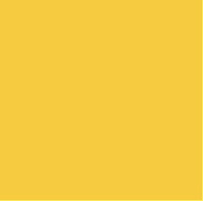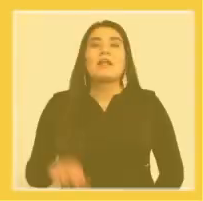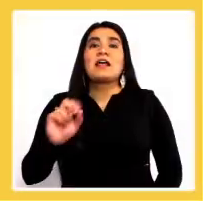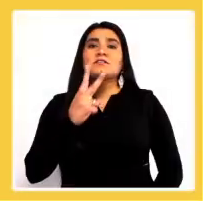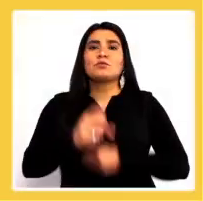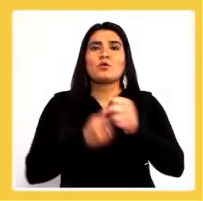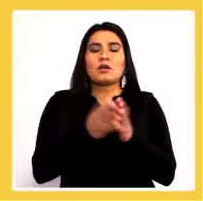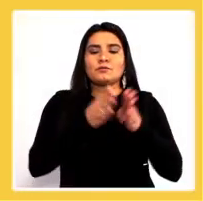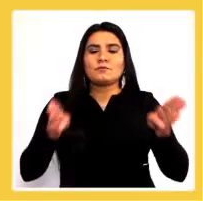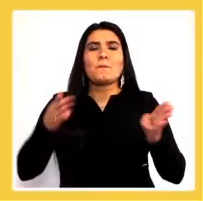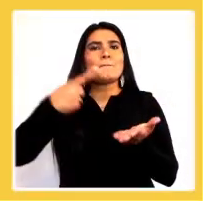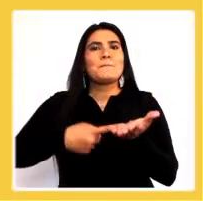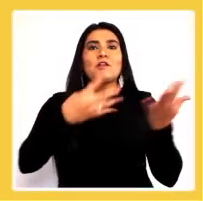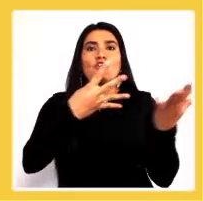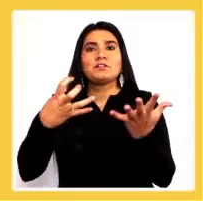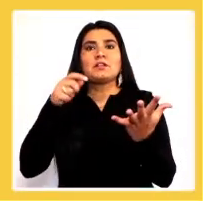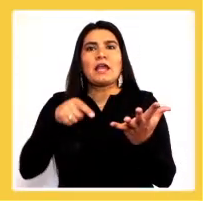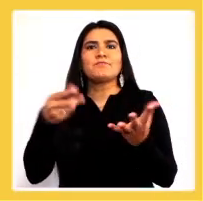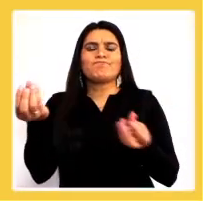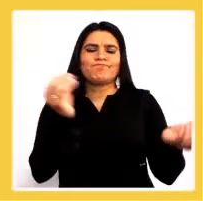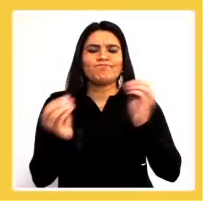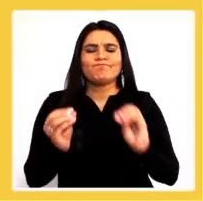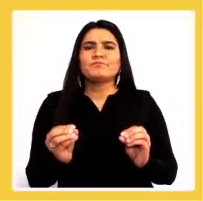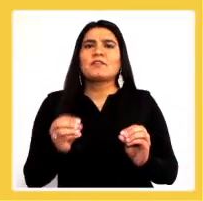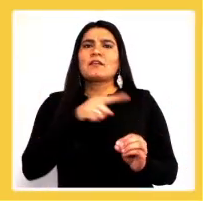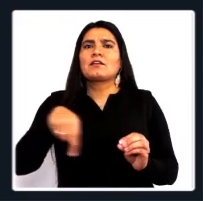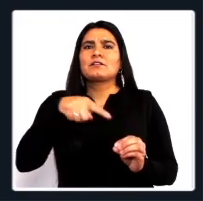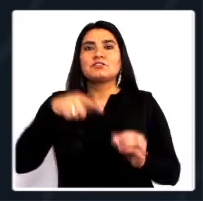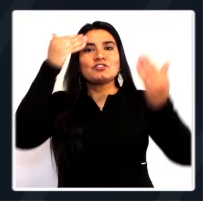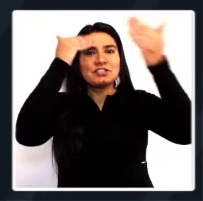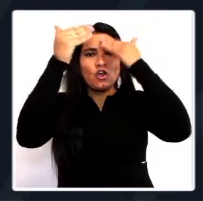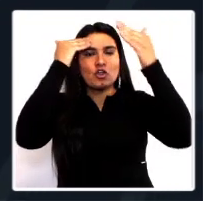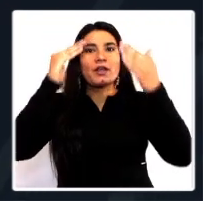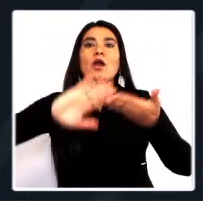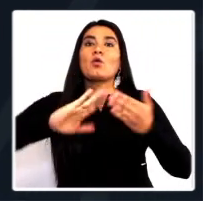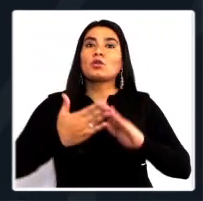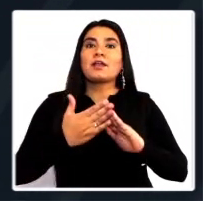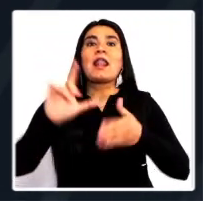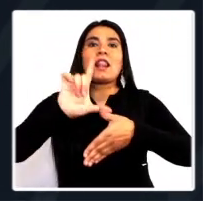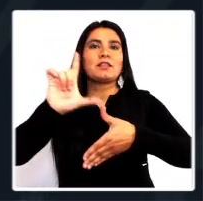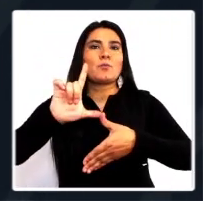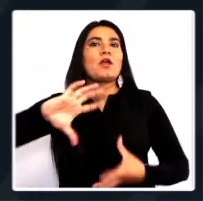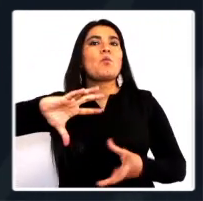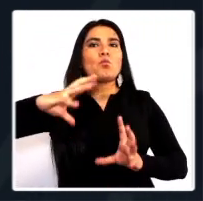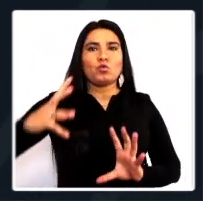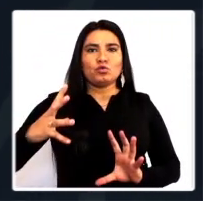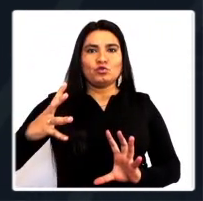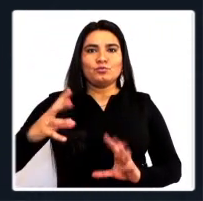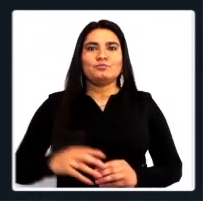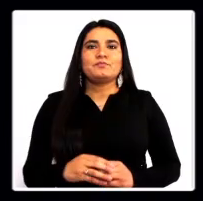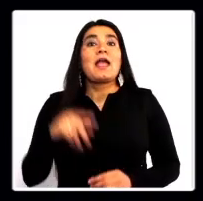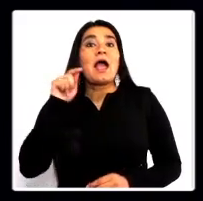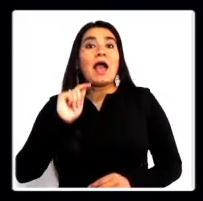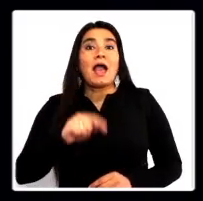En la segunda mitad del siglo XX, se estructuraron los elementos que configuraron la psicología comunitaria en Latinoamérica y el